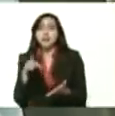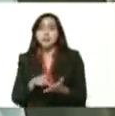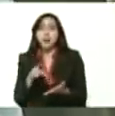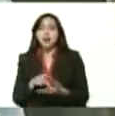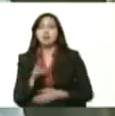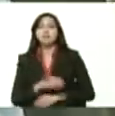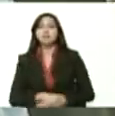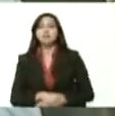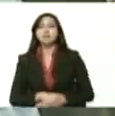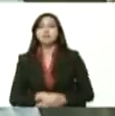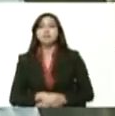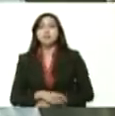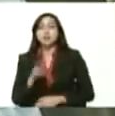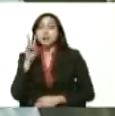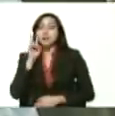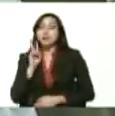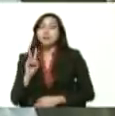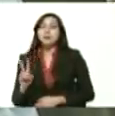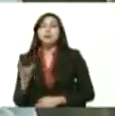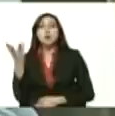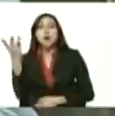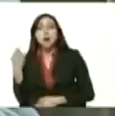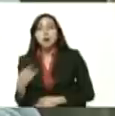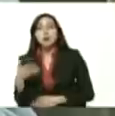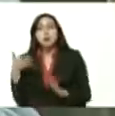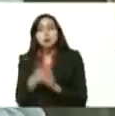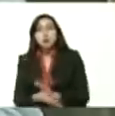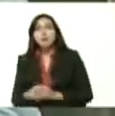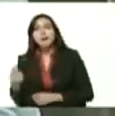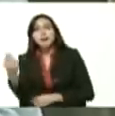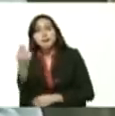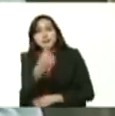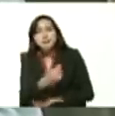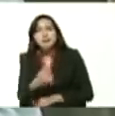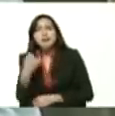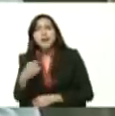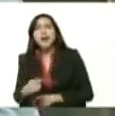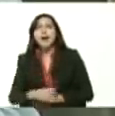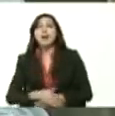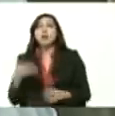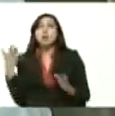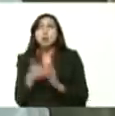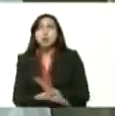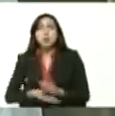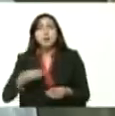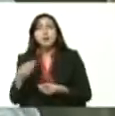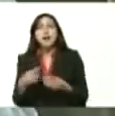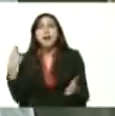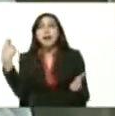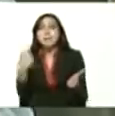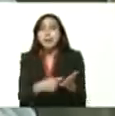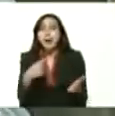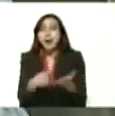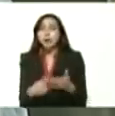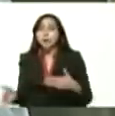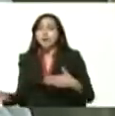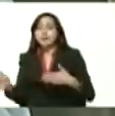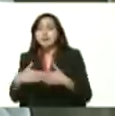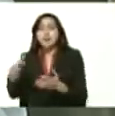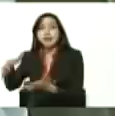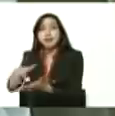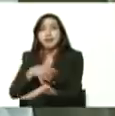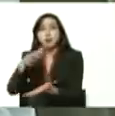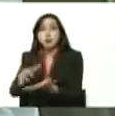Ahí revisamos la cantidad de masa monetaria disponible para el financiamiento de lo que llamamos el cierre de cosecha